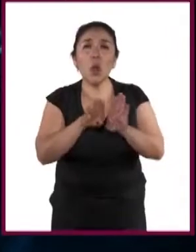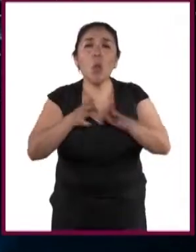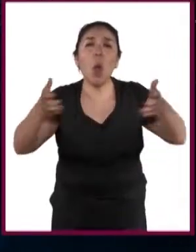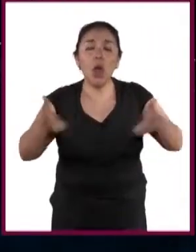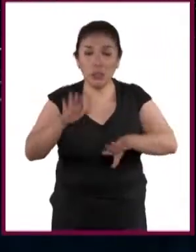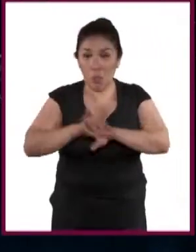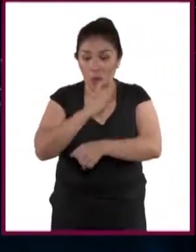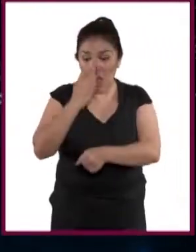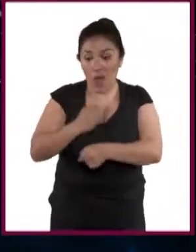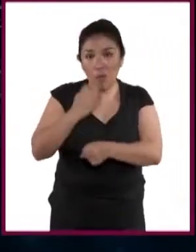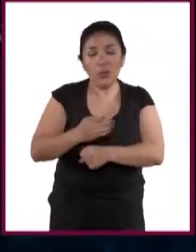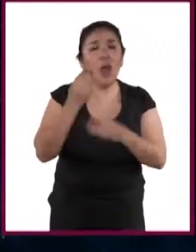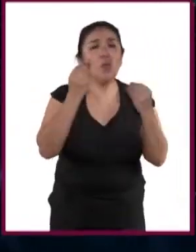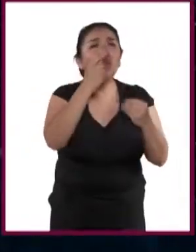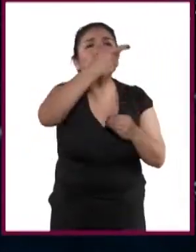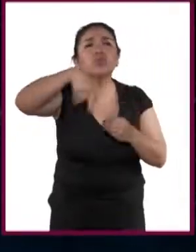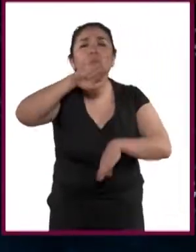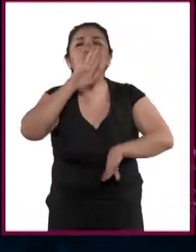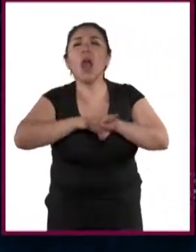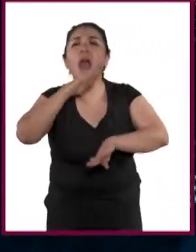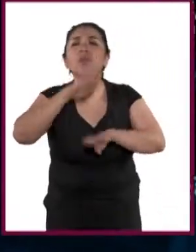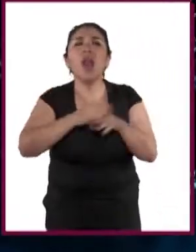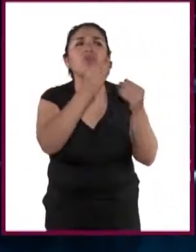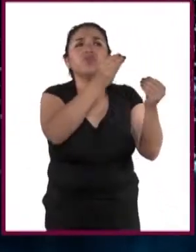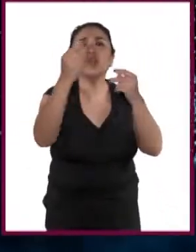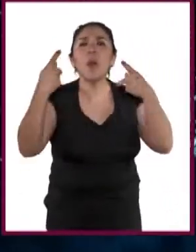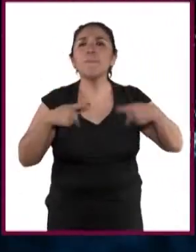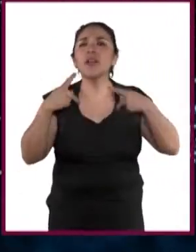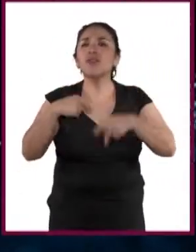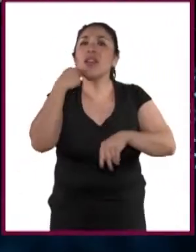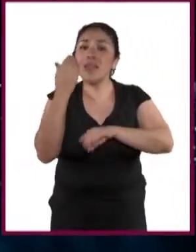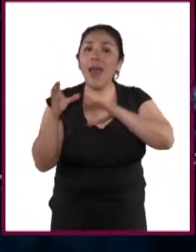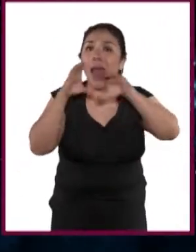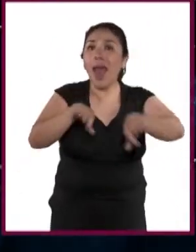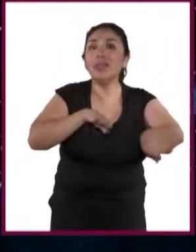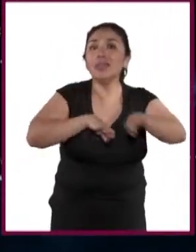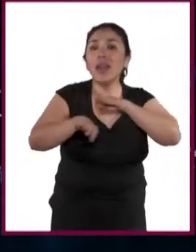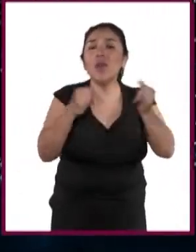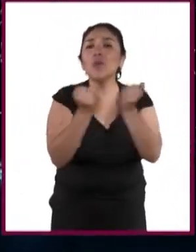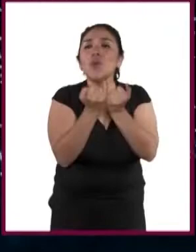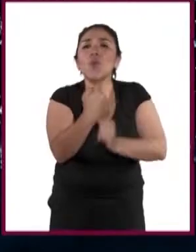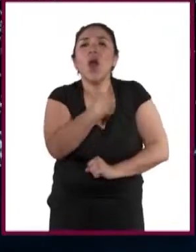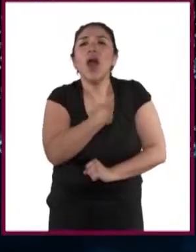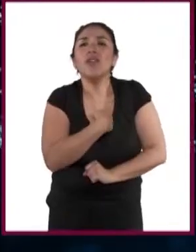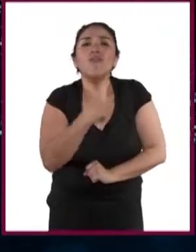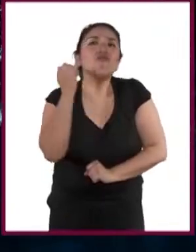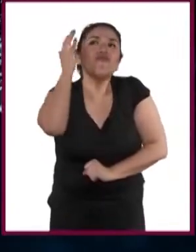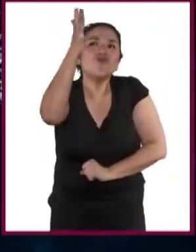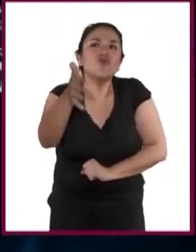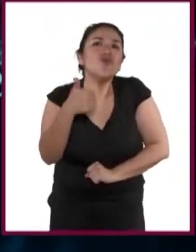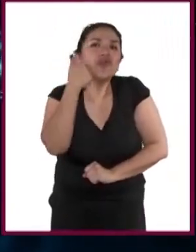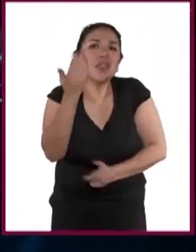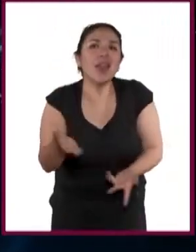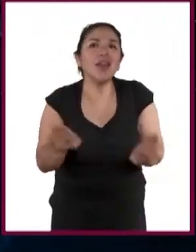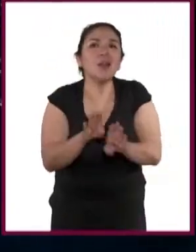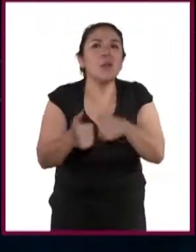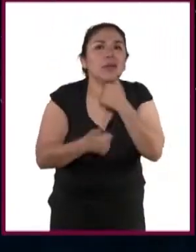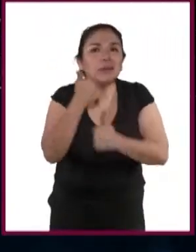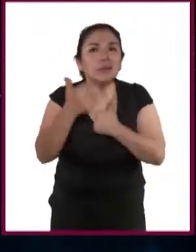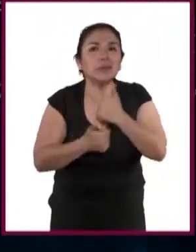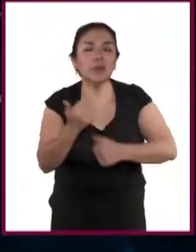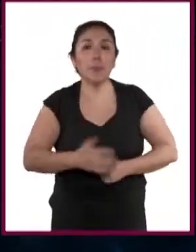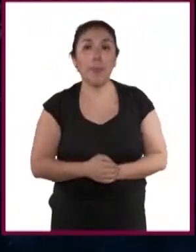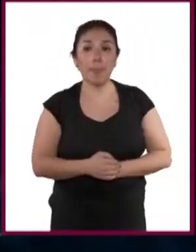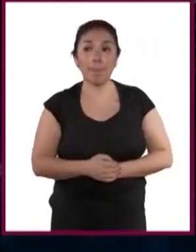porque hoy en día hay muchísima competencia laboral, hay muchísimas personas que se quieren desempeñar en lo que tú ya estás empezando a ejercer.